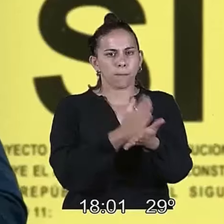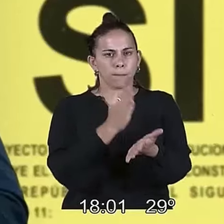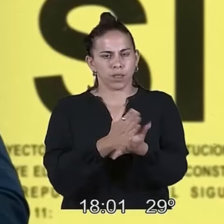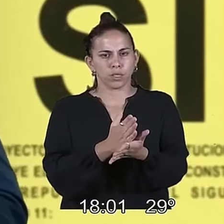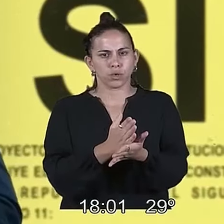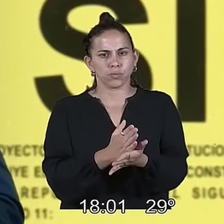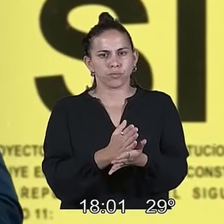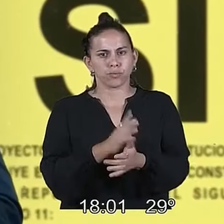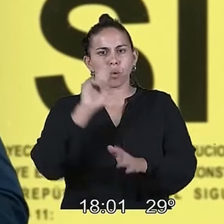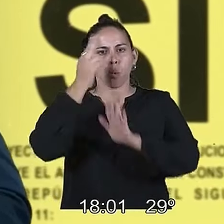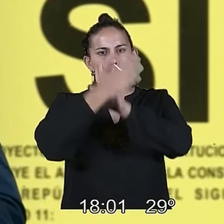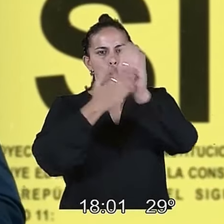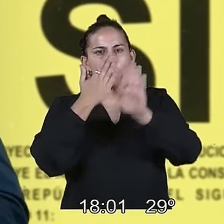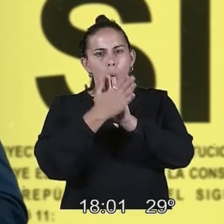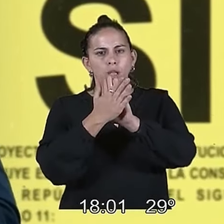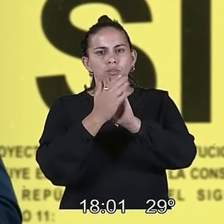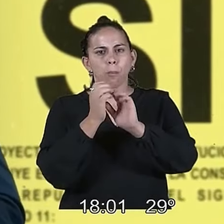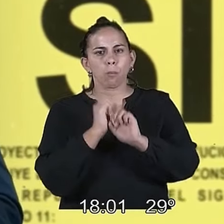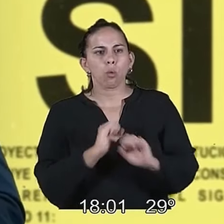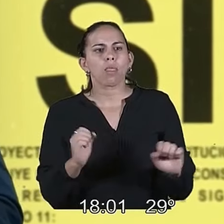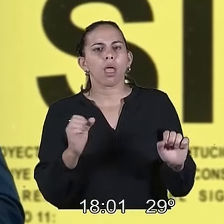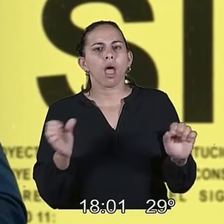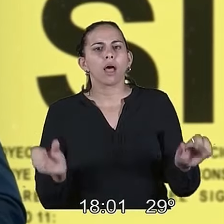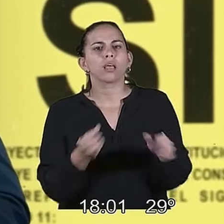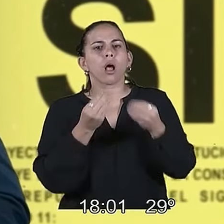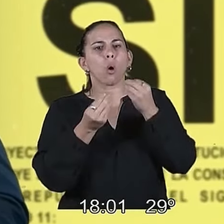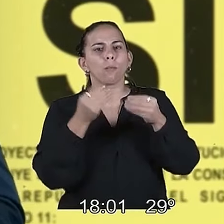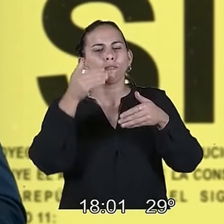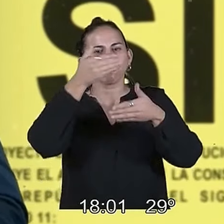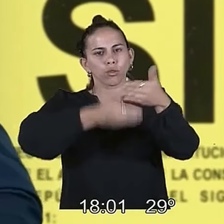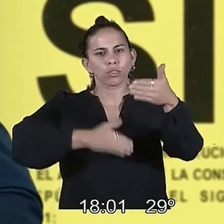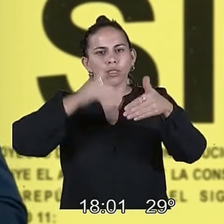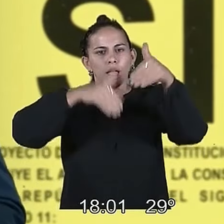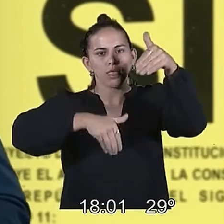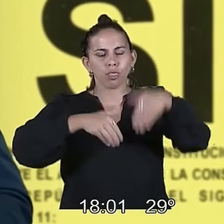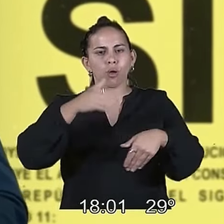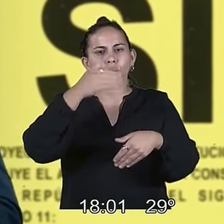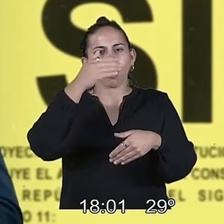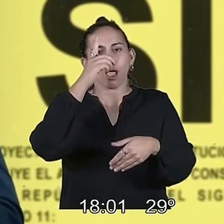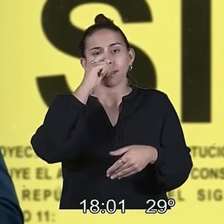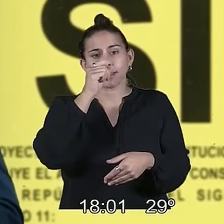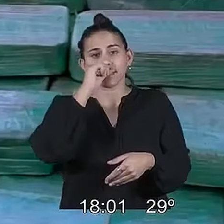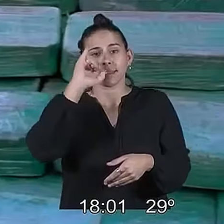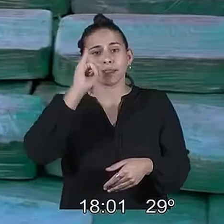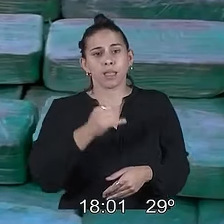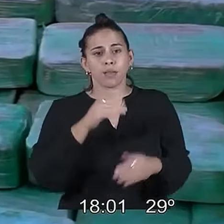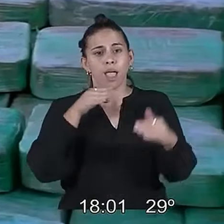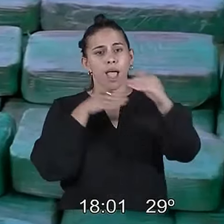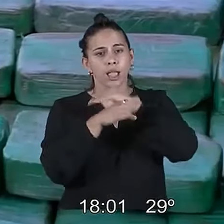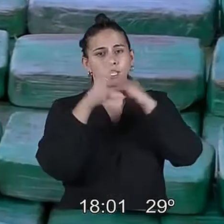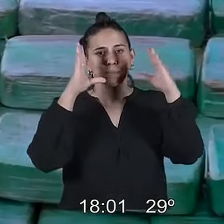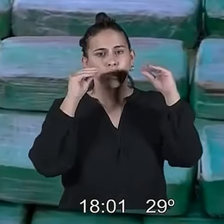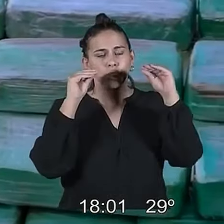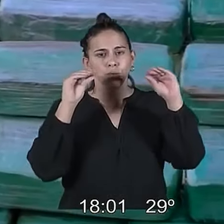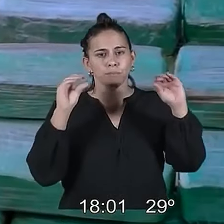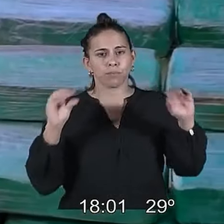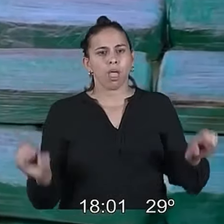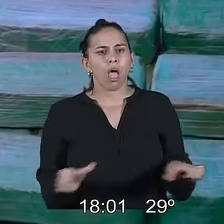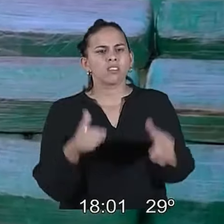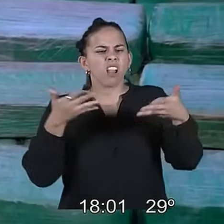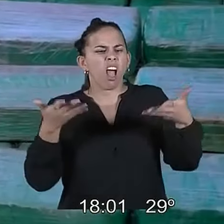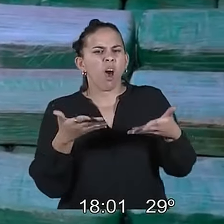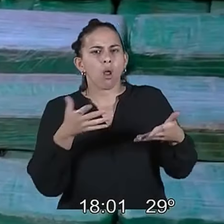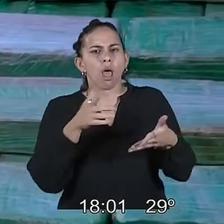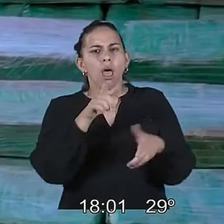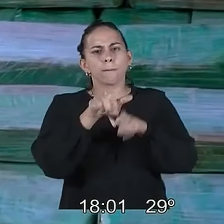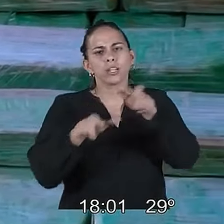Derecho. Los uruguayos lo pueden hacer votando la papeleta amarilla del sí a los allanamientos. ¿Qué hacen hoy los narcos